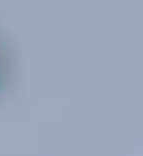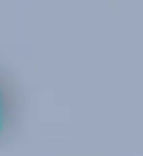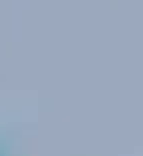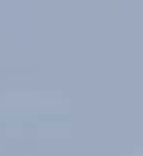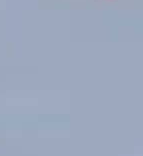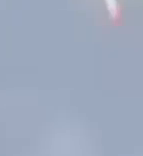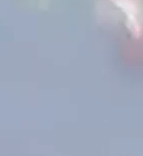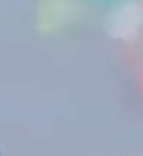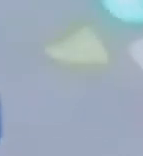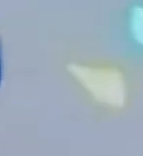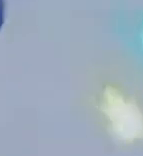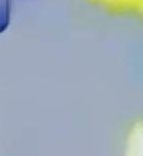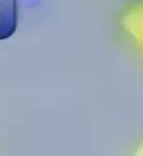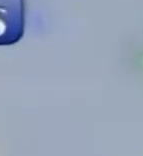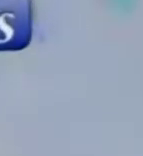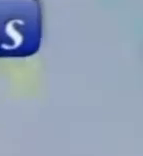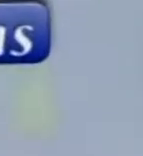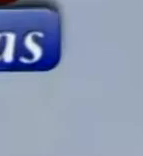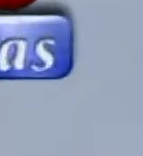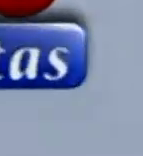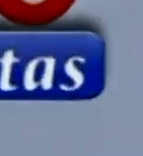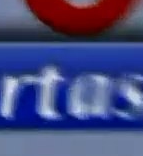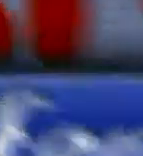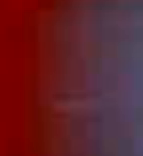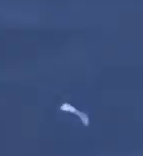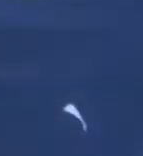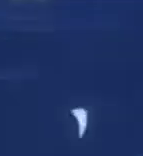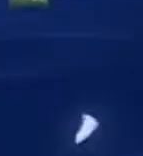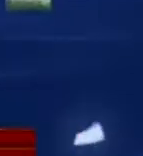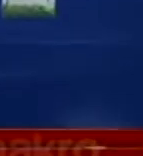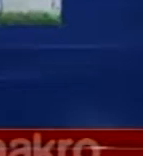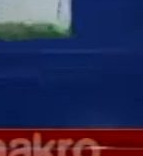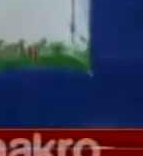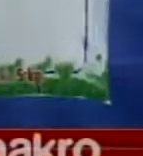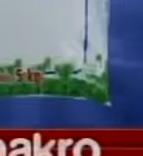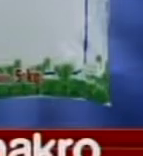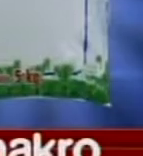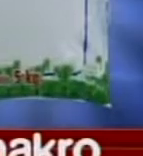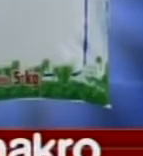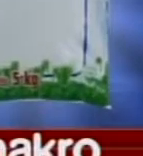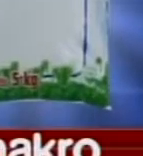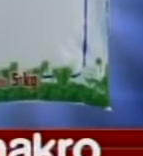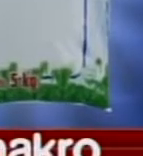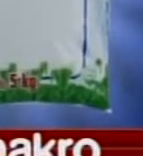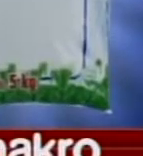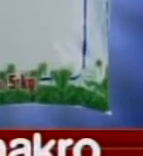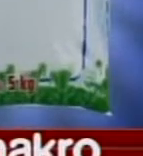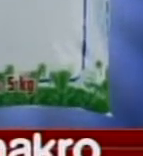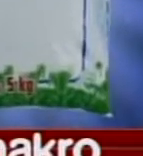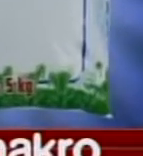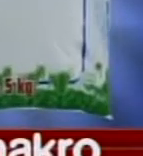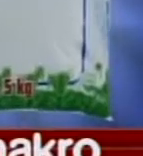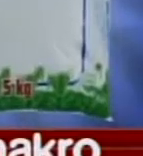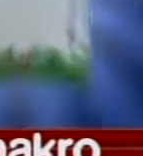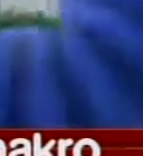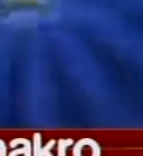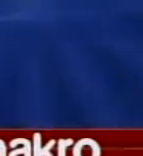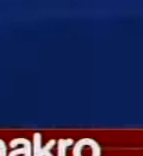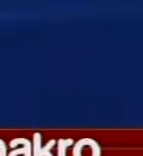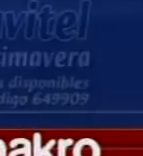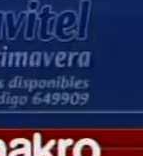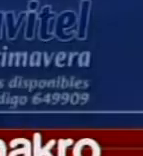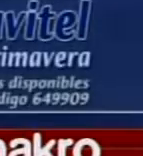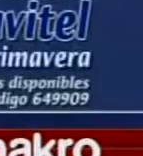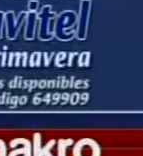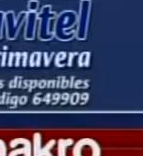Este fin de semana el macro grandes ofertas azúcar blanca aro por 5000 gramos 7890 y